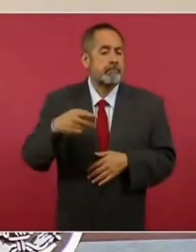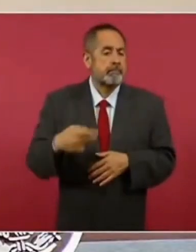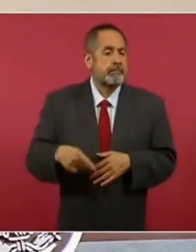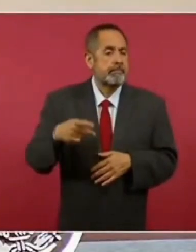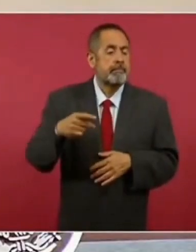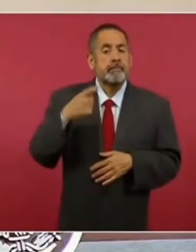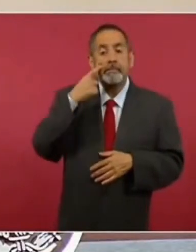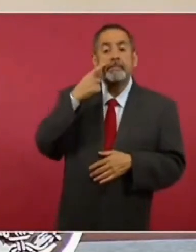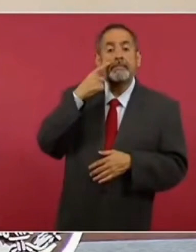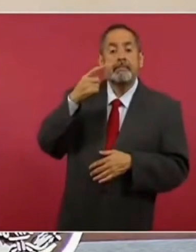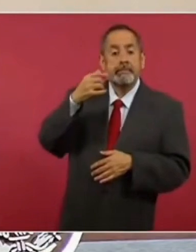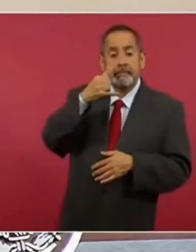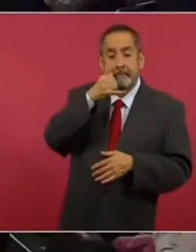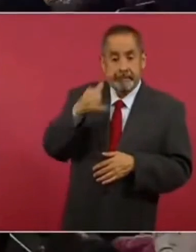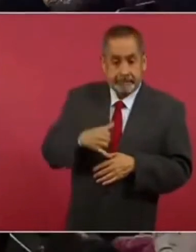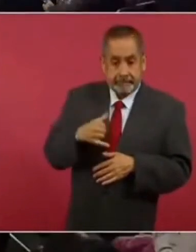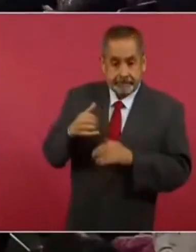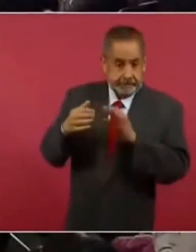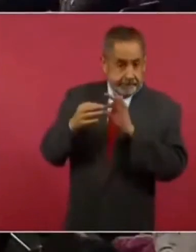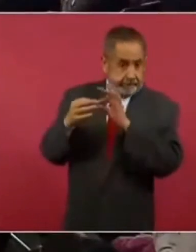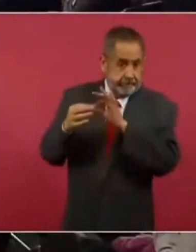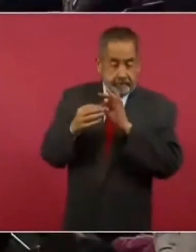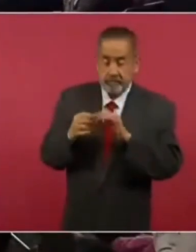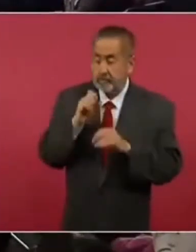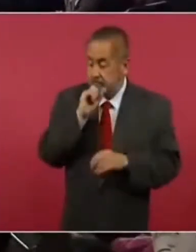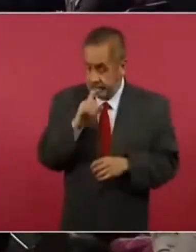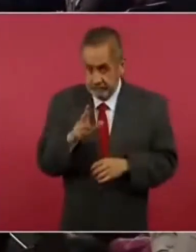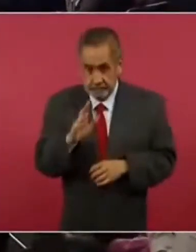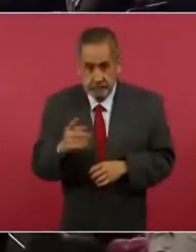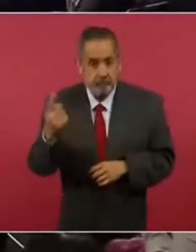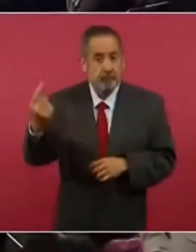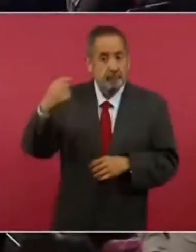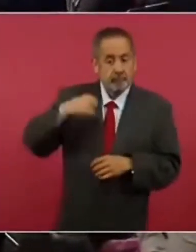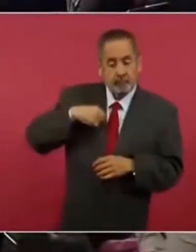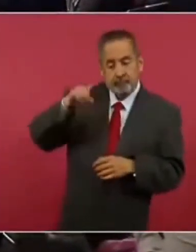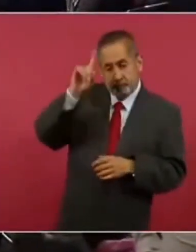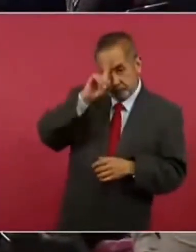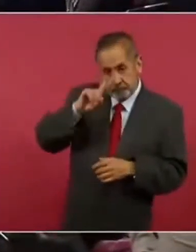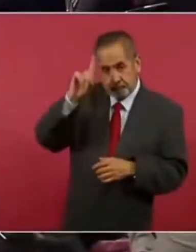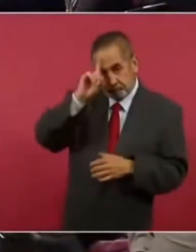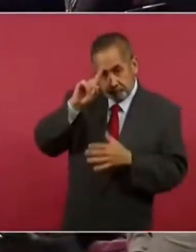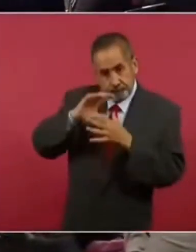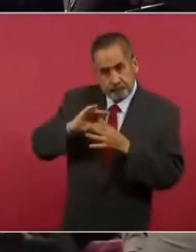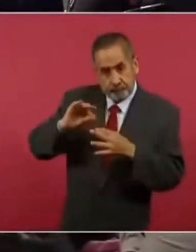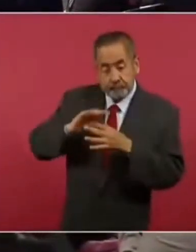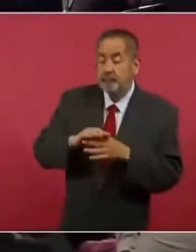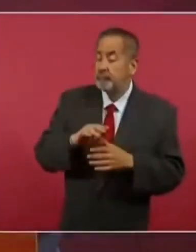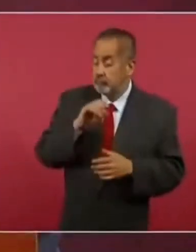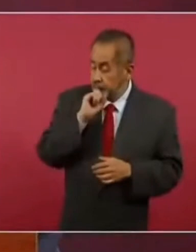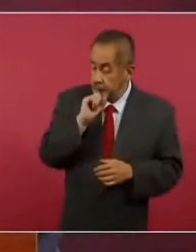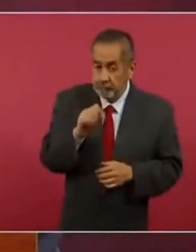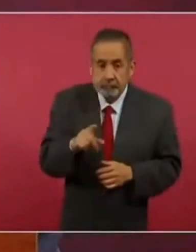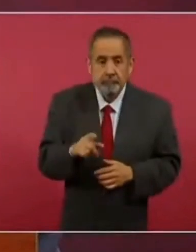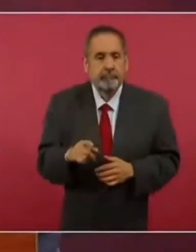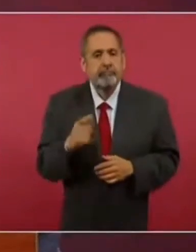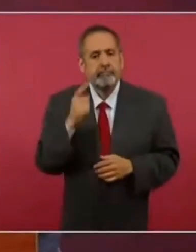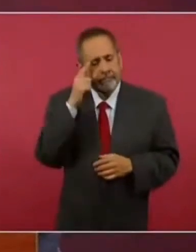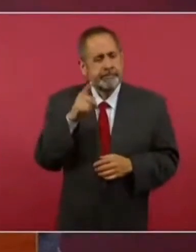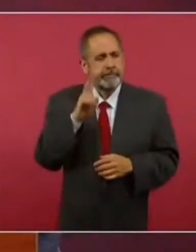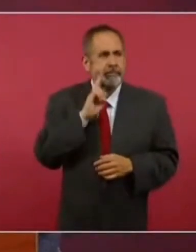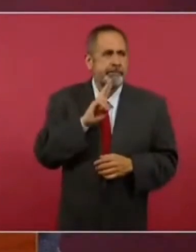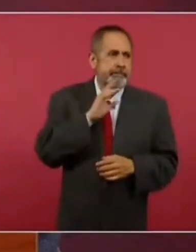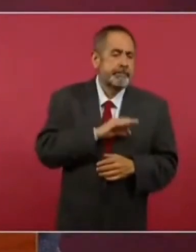hemos también recibido asesoría y orientación para hacer